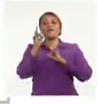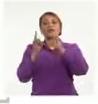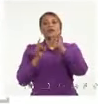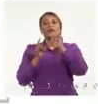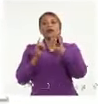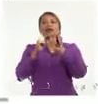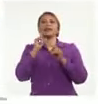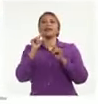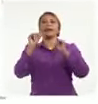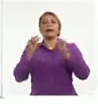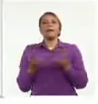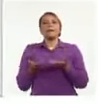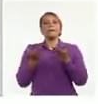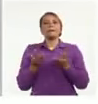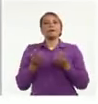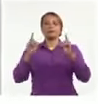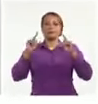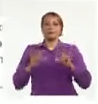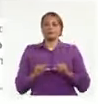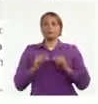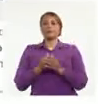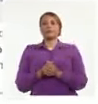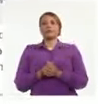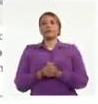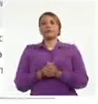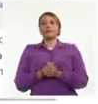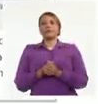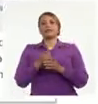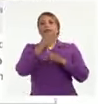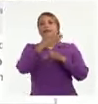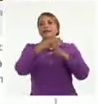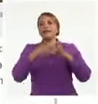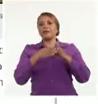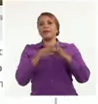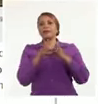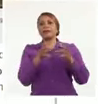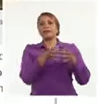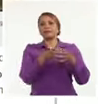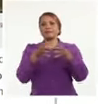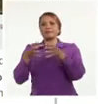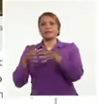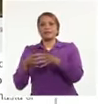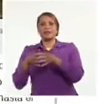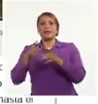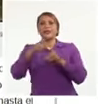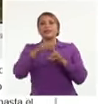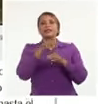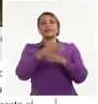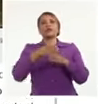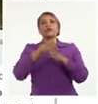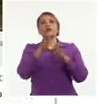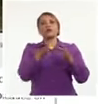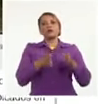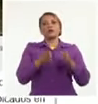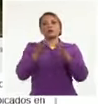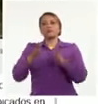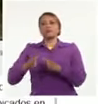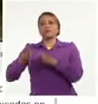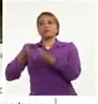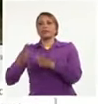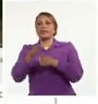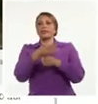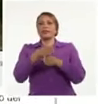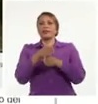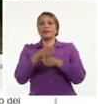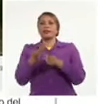bajo peso. Esta unidad de cuidado neonatal se divide en unidad de terapia intensiva, cubículo intermedio, cubículo bajo peso, que